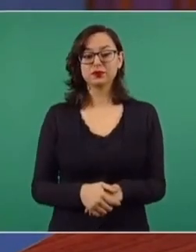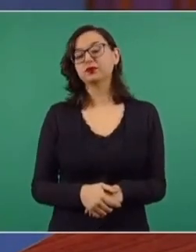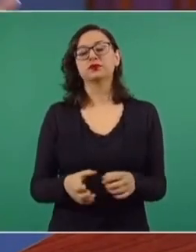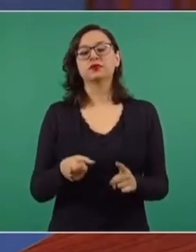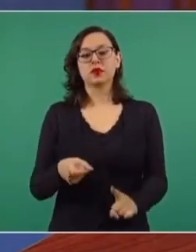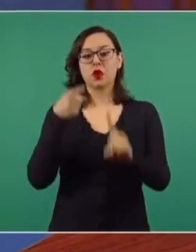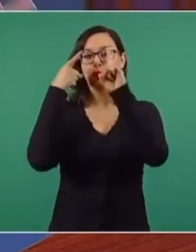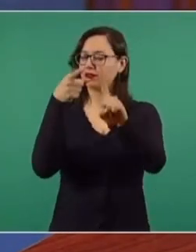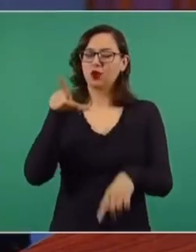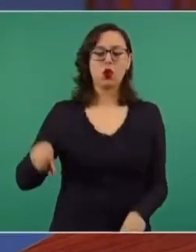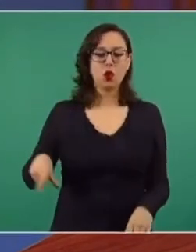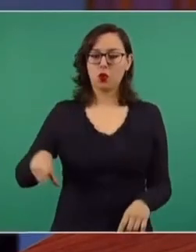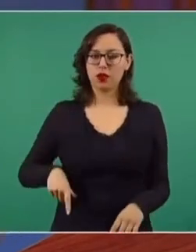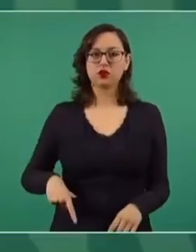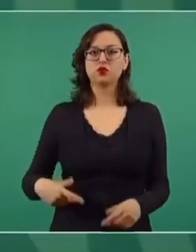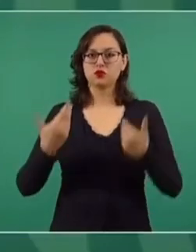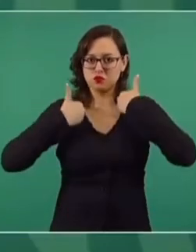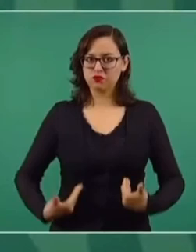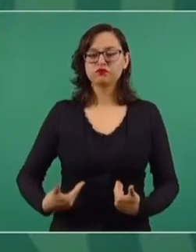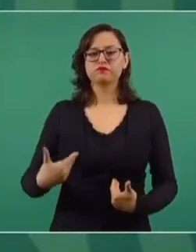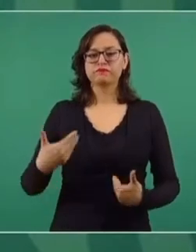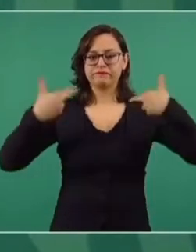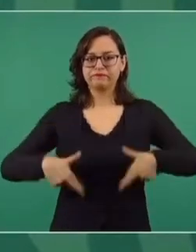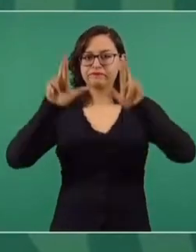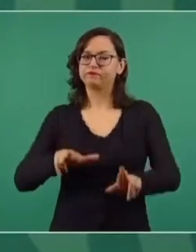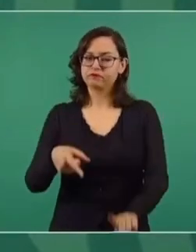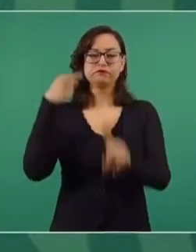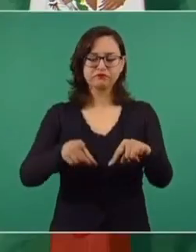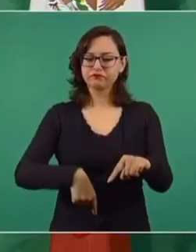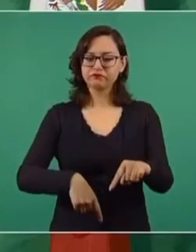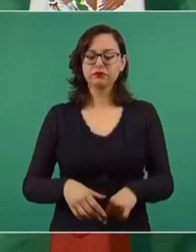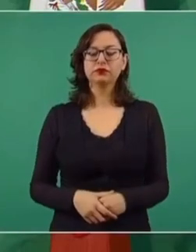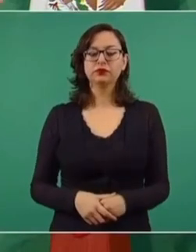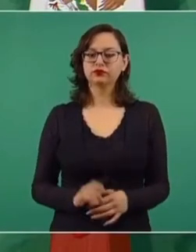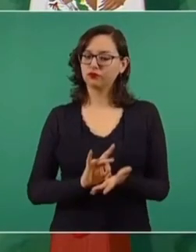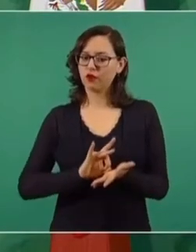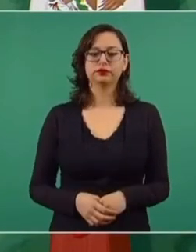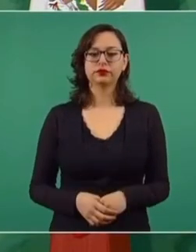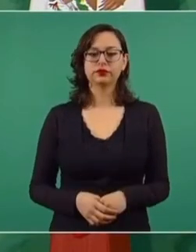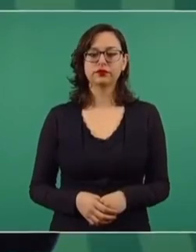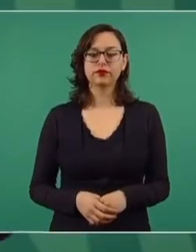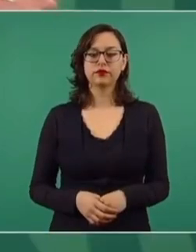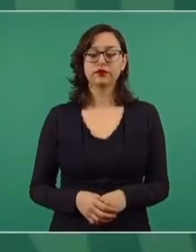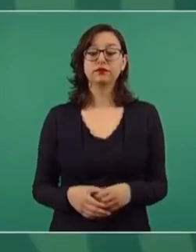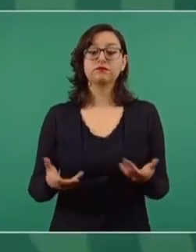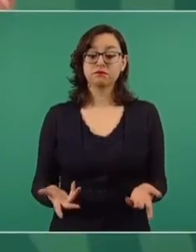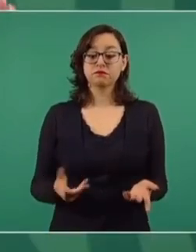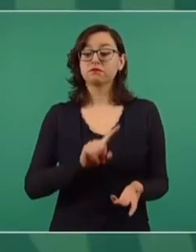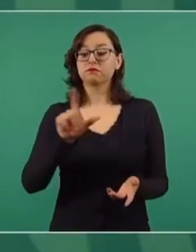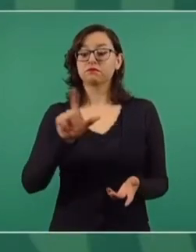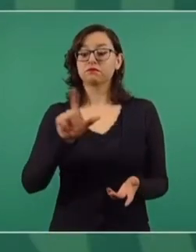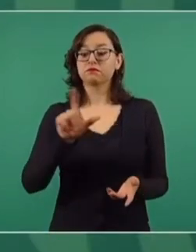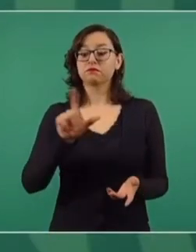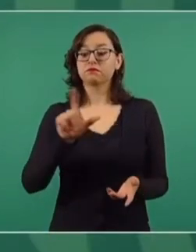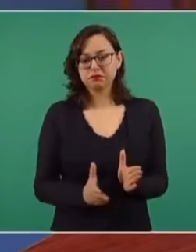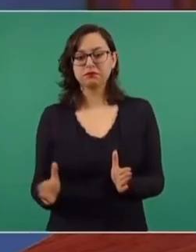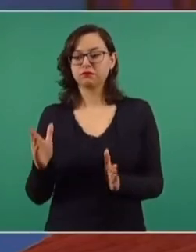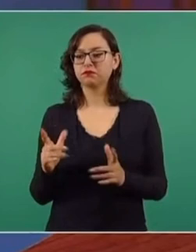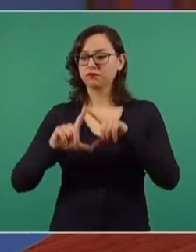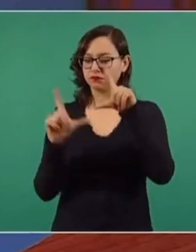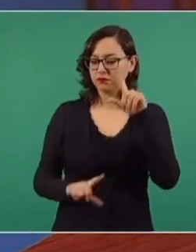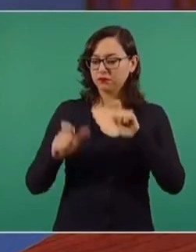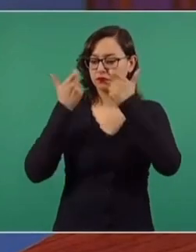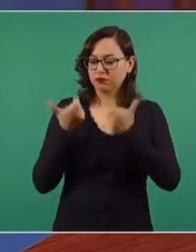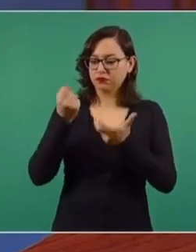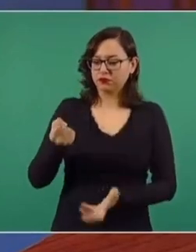el objetivo principal del gobierno que encabezo es acabar con la corrupción, desterrar la corrupción, para que de esta manera podamos liberar fondos